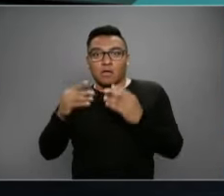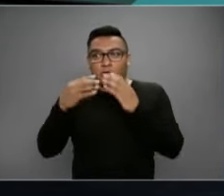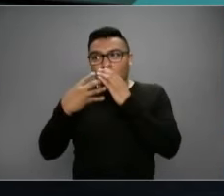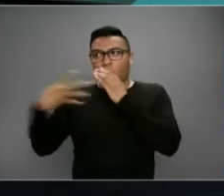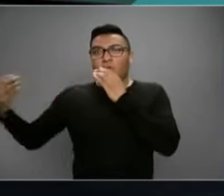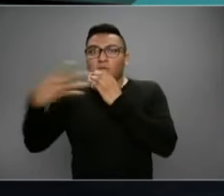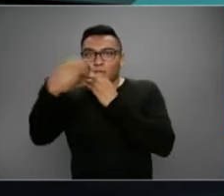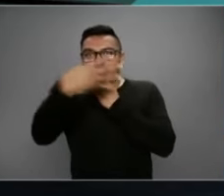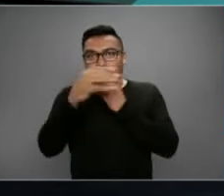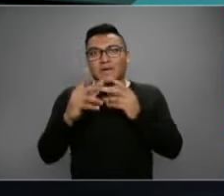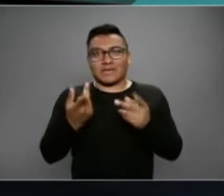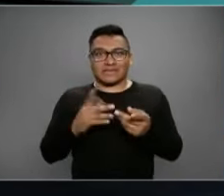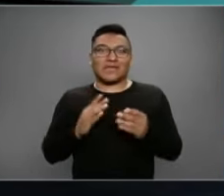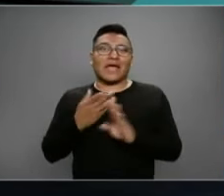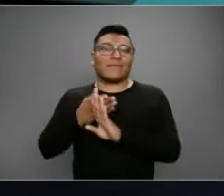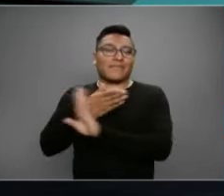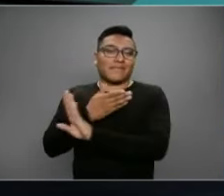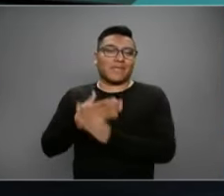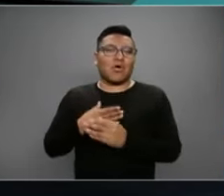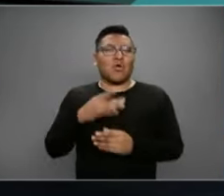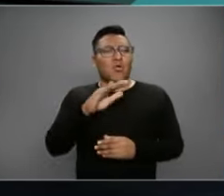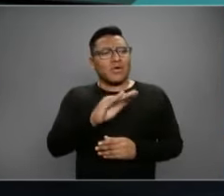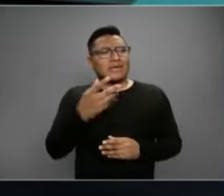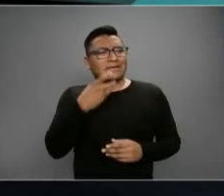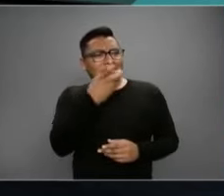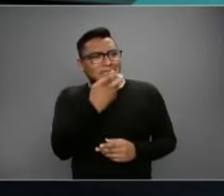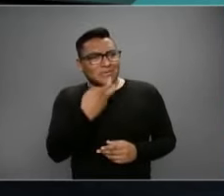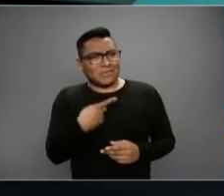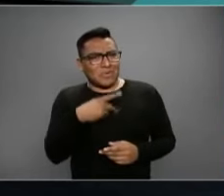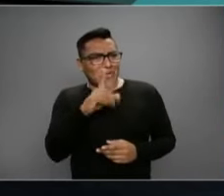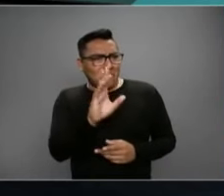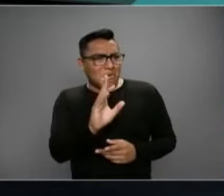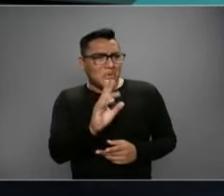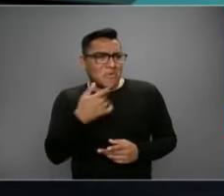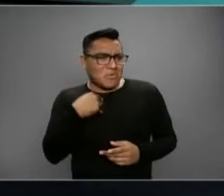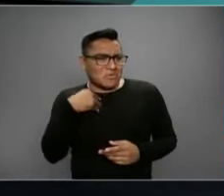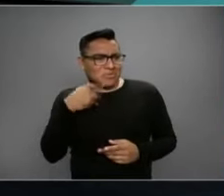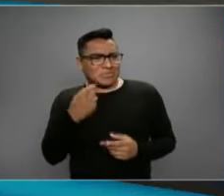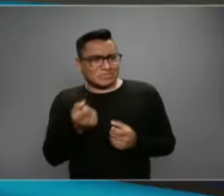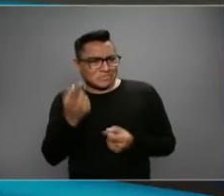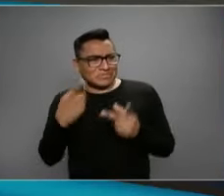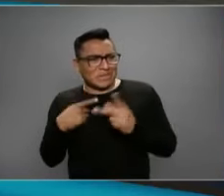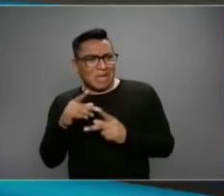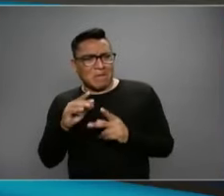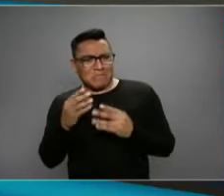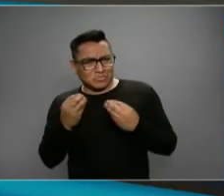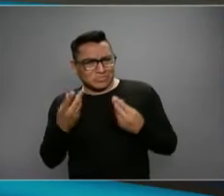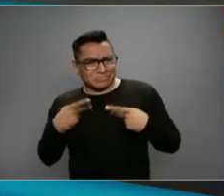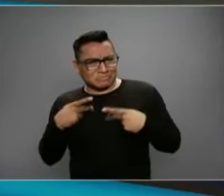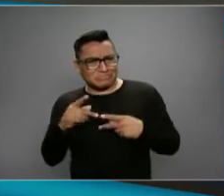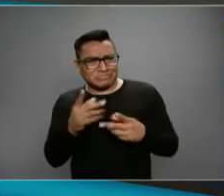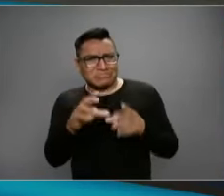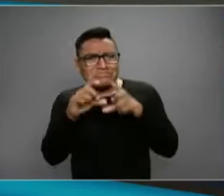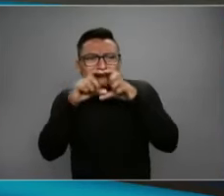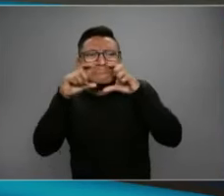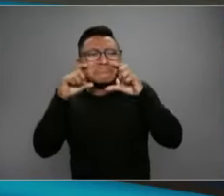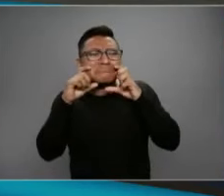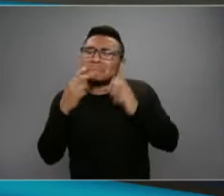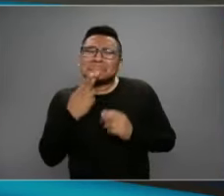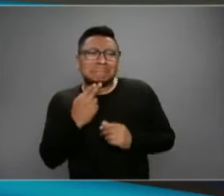no ha penetrado lo suficiente. Yo veo mucha gente usando el cubrebocas en México y en muchos otros países.